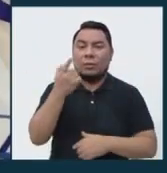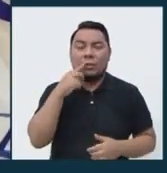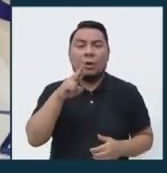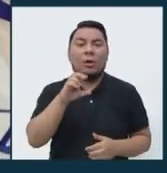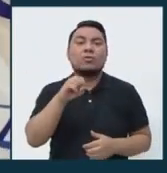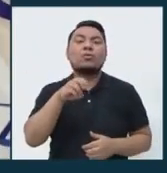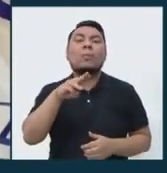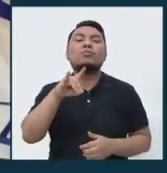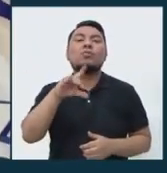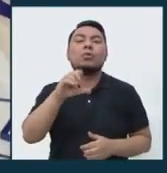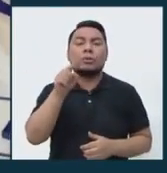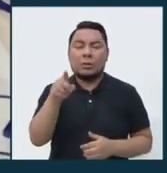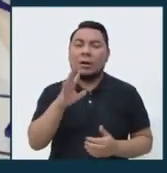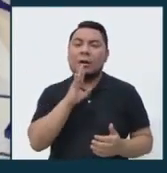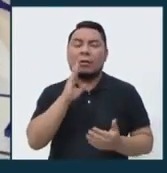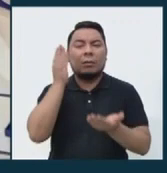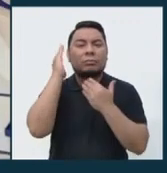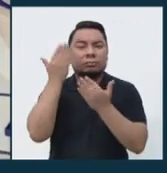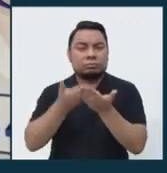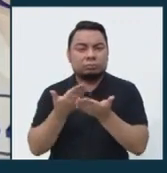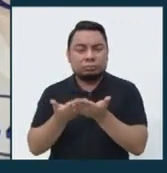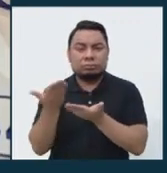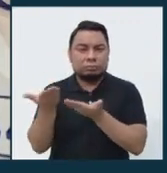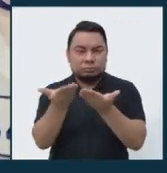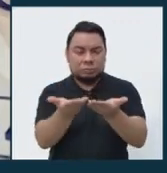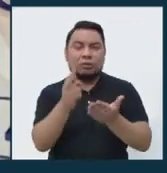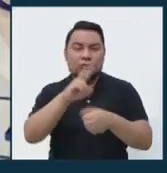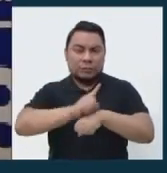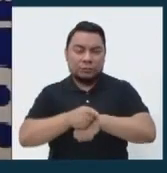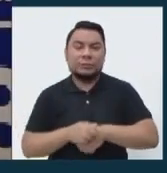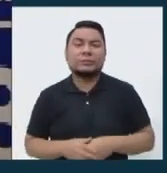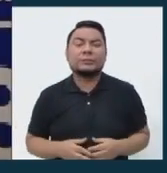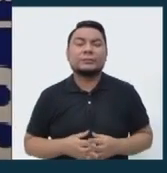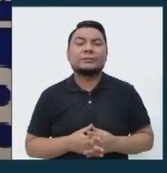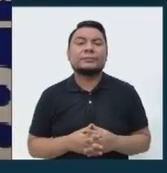Rómulo Mucho Mamani de exponer su propuesta bandera. Tiene dos minutos.